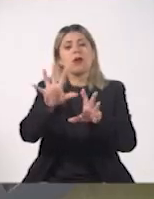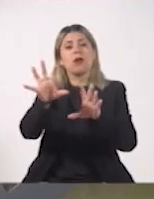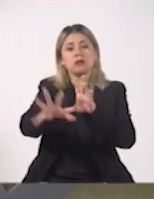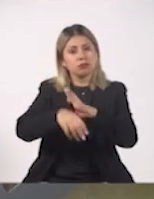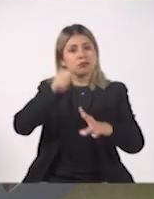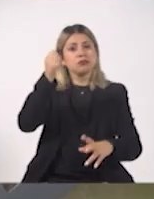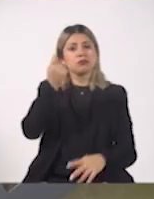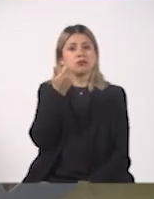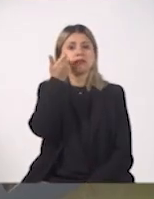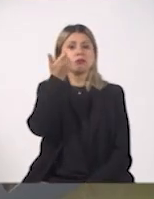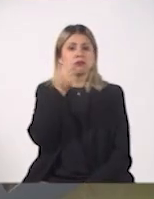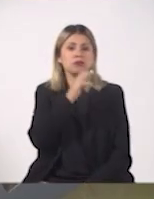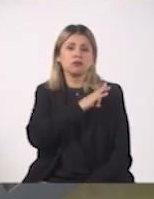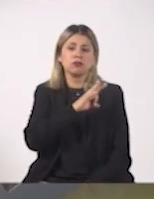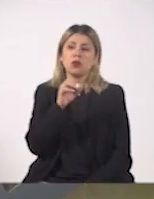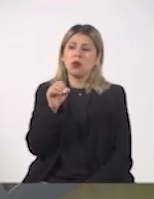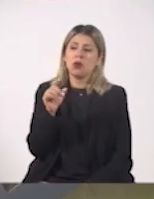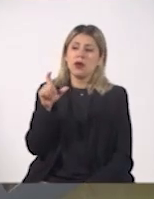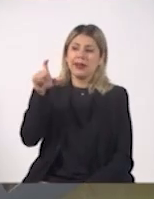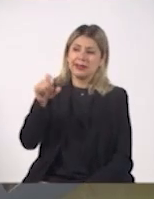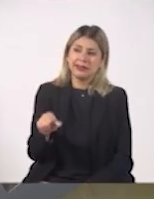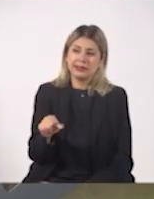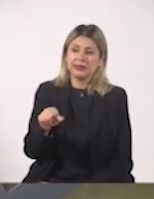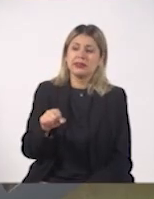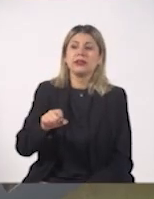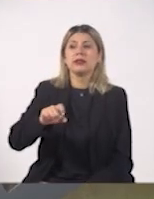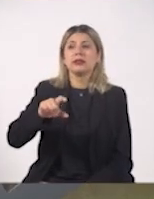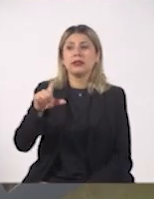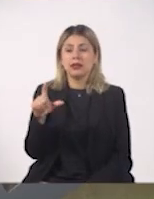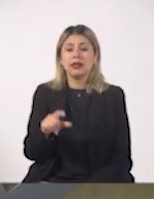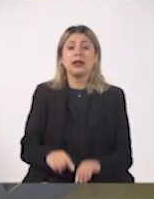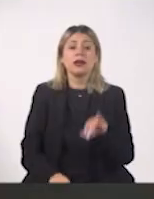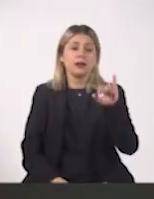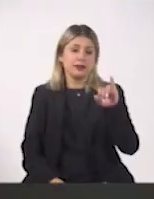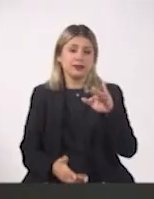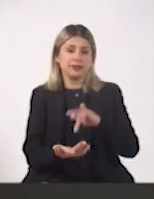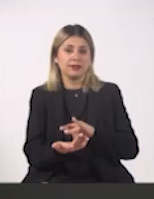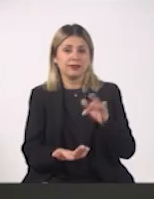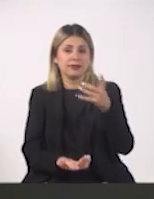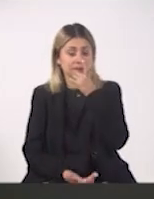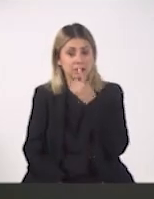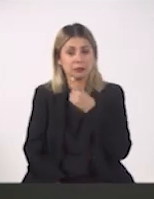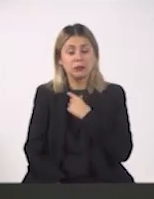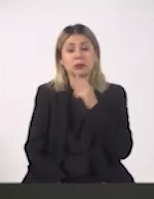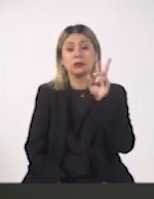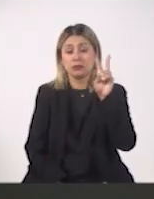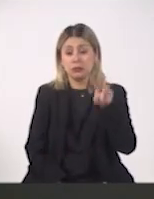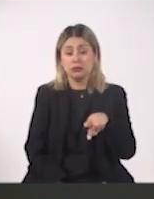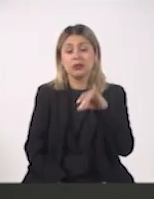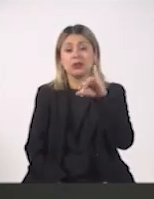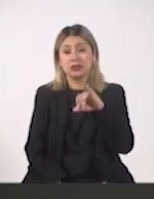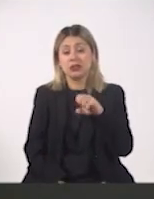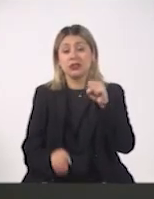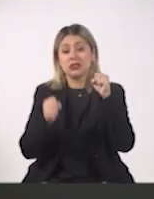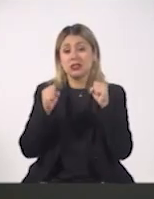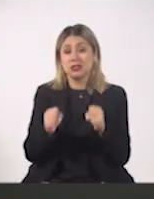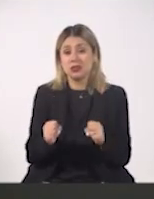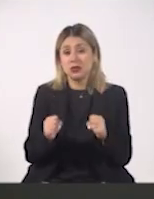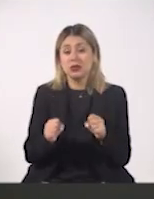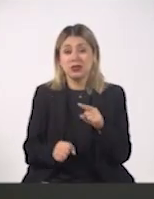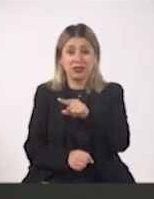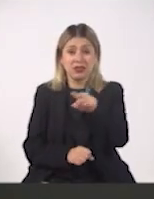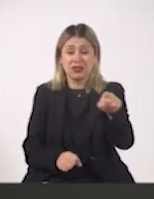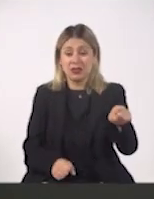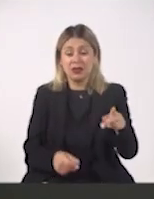estar bloqueando la tarjeta cuando algo... Ese es un tema muy útil y gracias por comentarlo, David, porque efectivamente la seguridad, sobre todo en